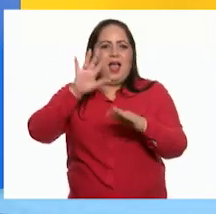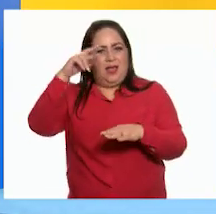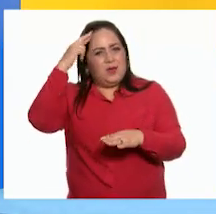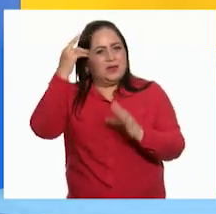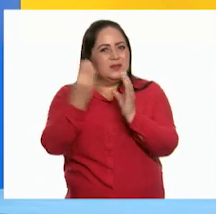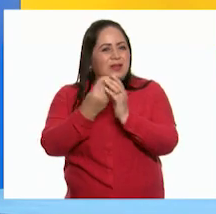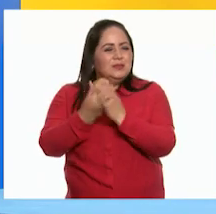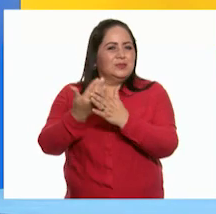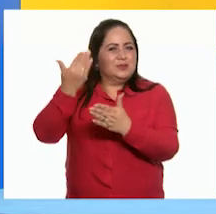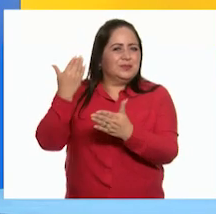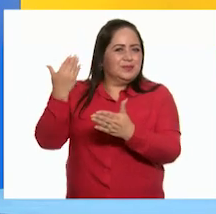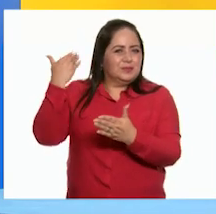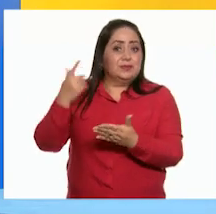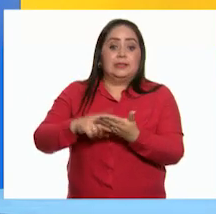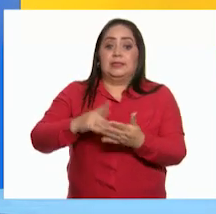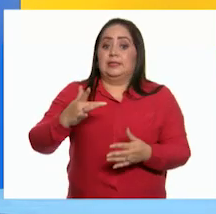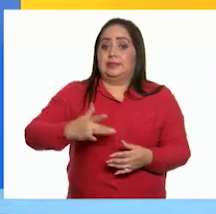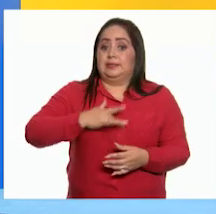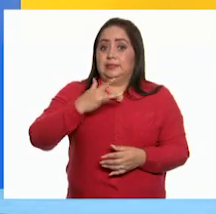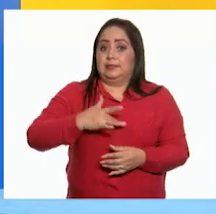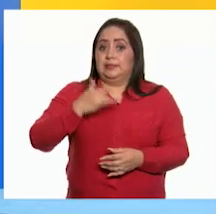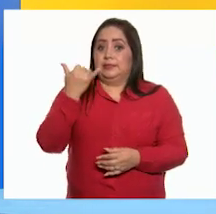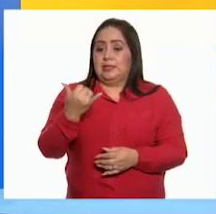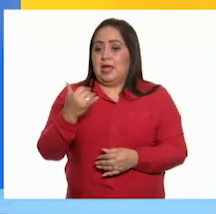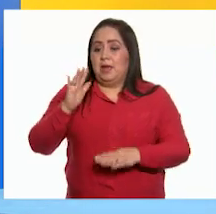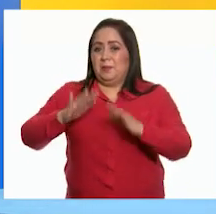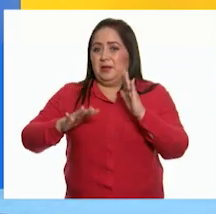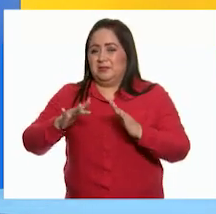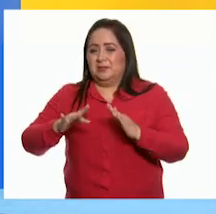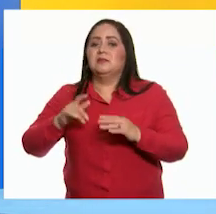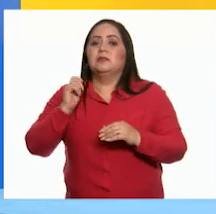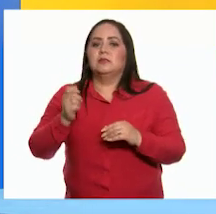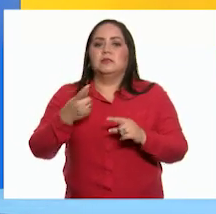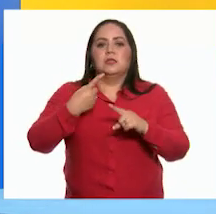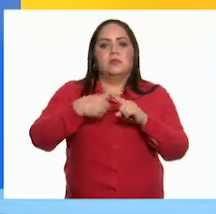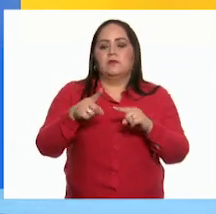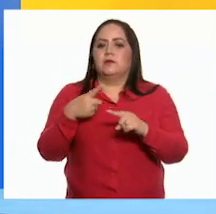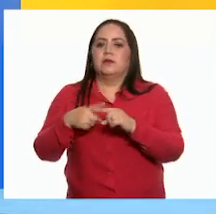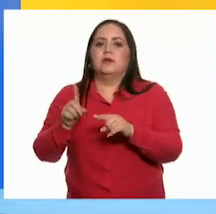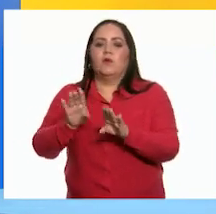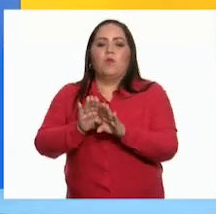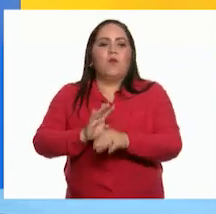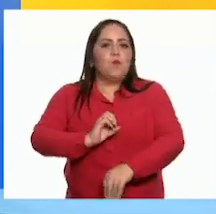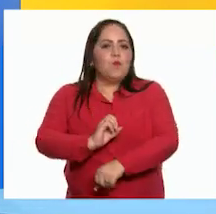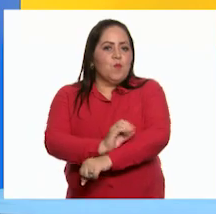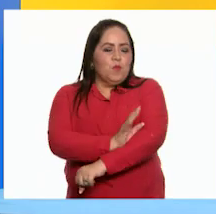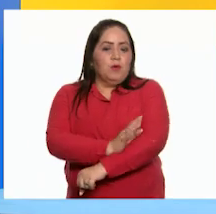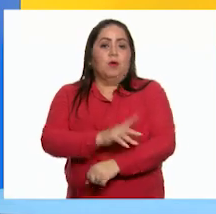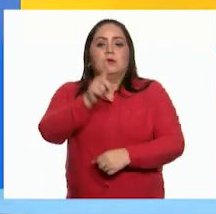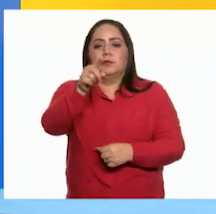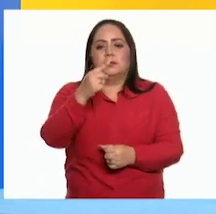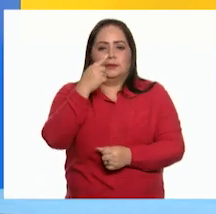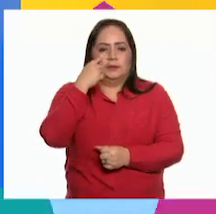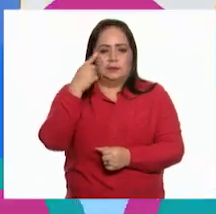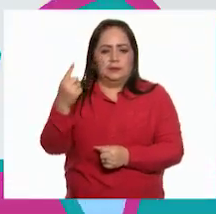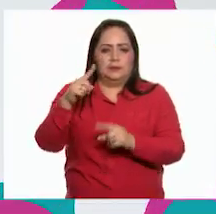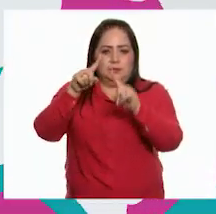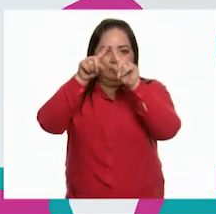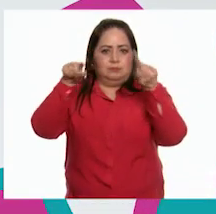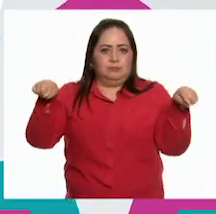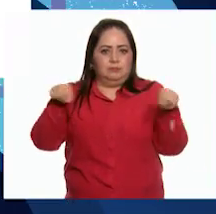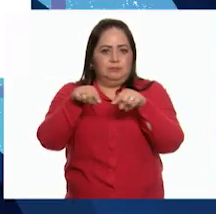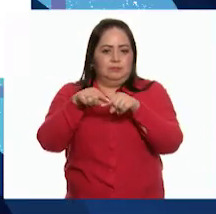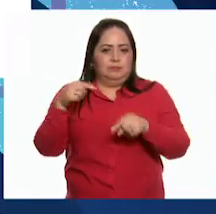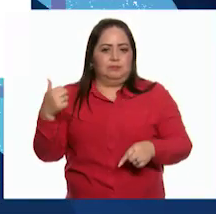clases pasadas Los sentimientos y los estados de ánimo Tienen su base en las emociones Observa el siguiente triángulo